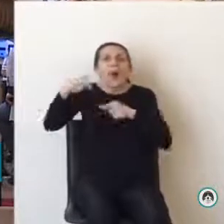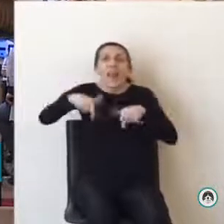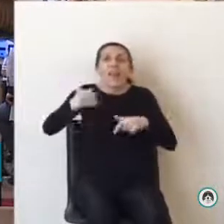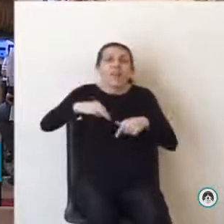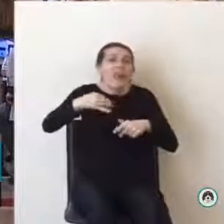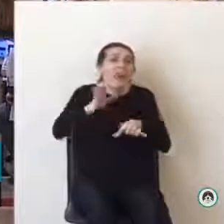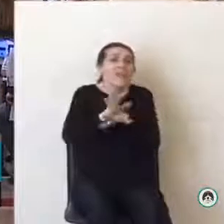Astudillo Castro. Gracias, diputada.